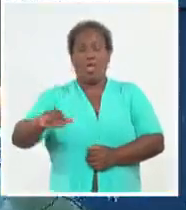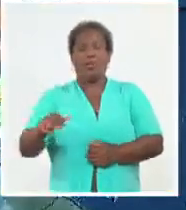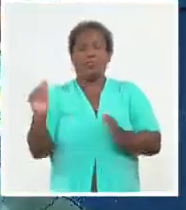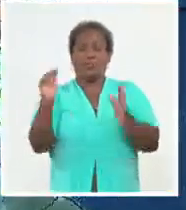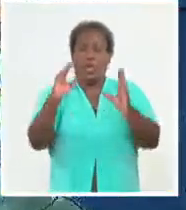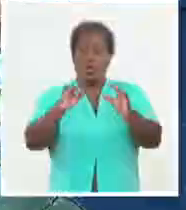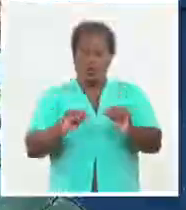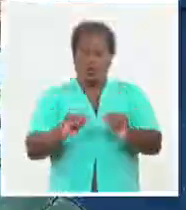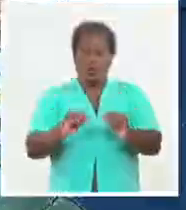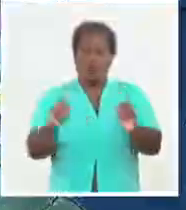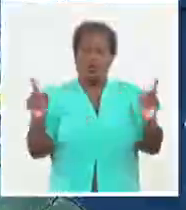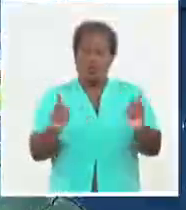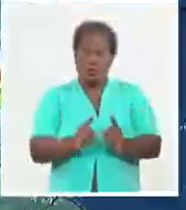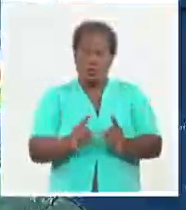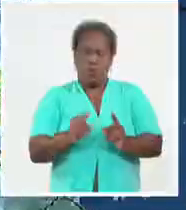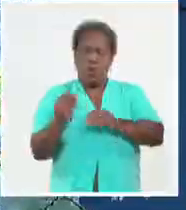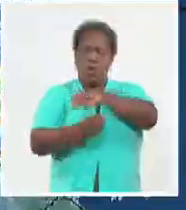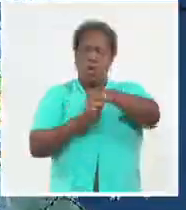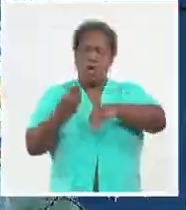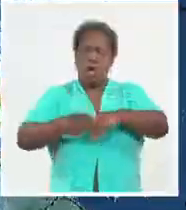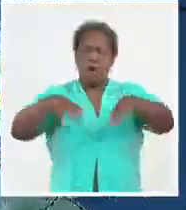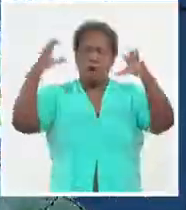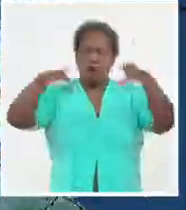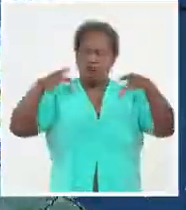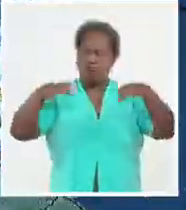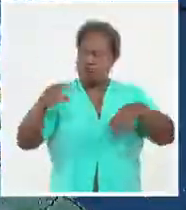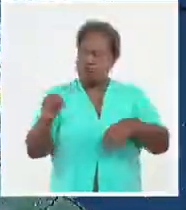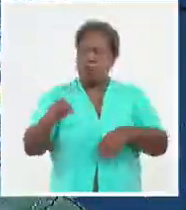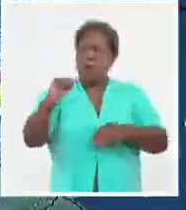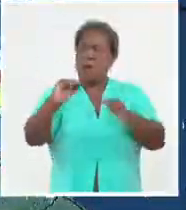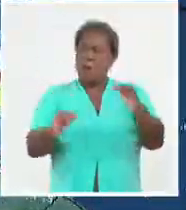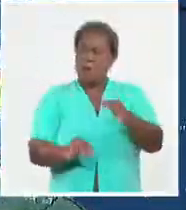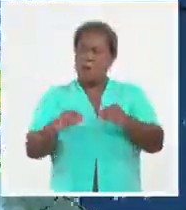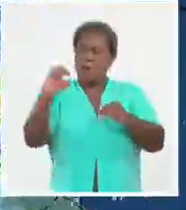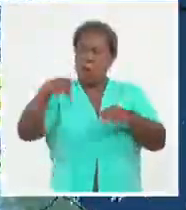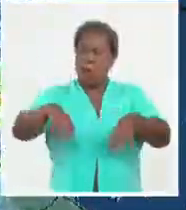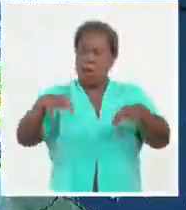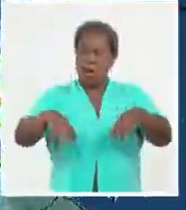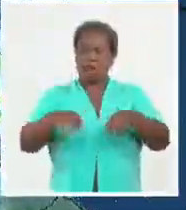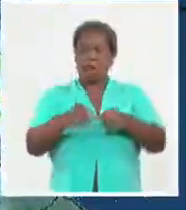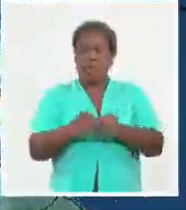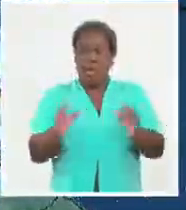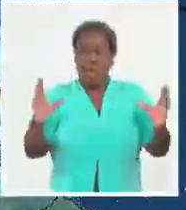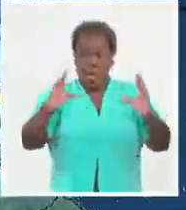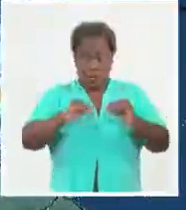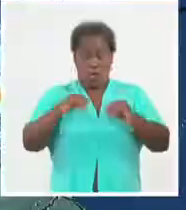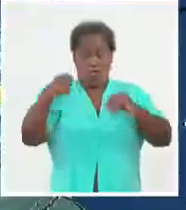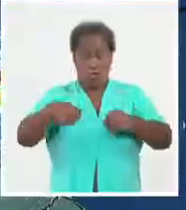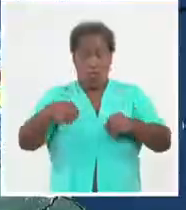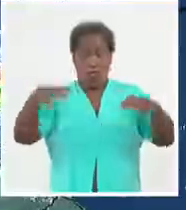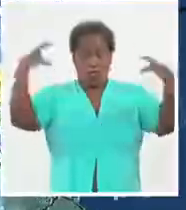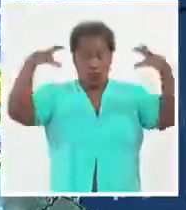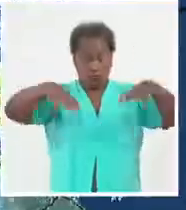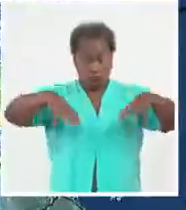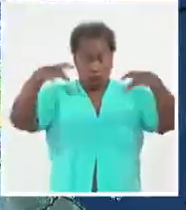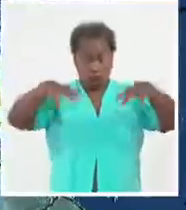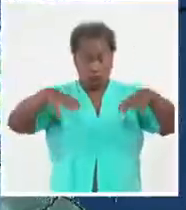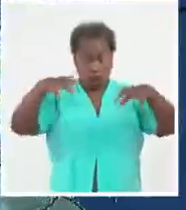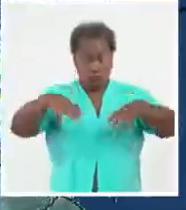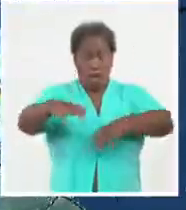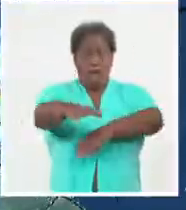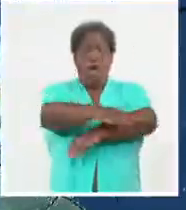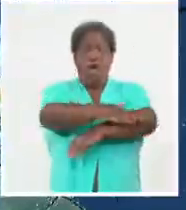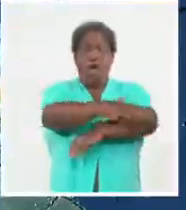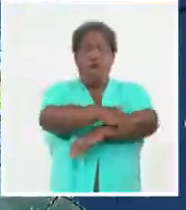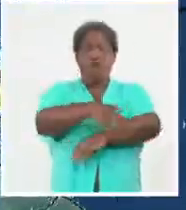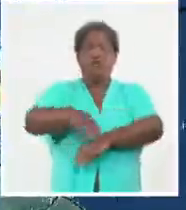resumen, poco cambio en las condiciones meteorológicas, baja probabilidad de lluvia. Sin embargo, en la noche debe llover en zonas de la costa norte de Guantánamo